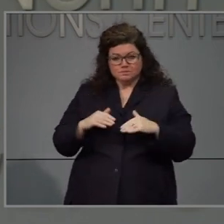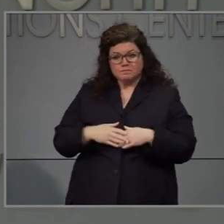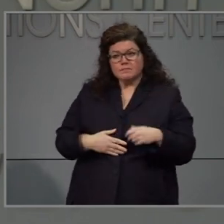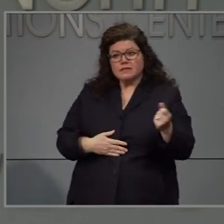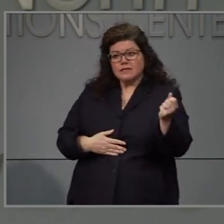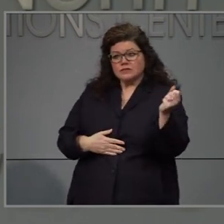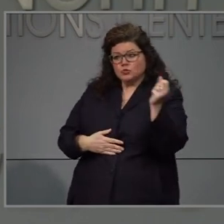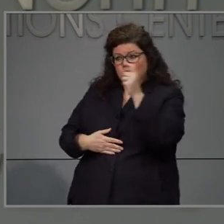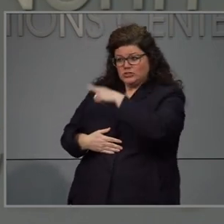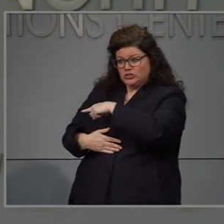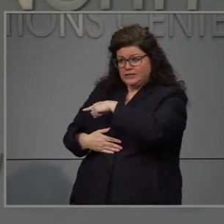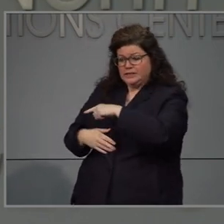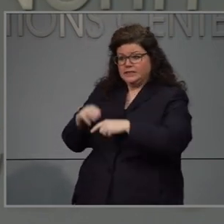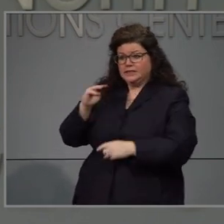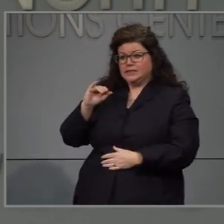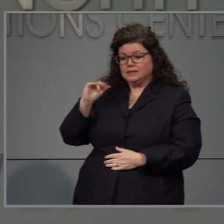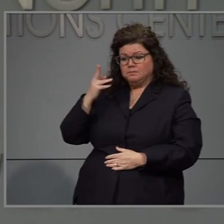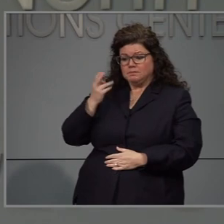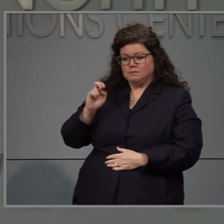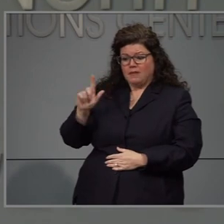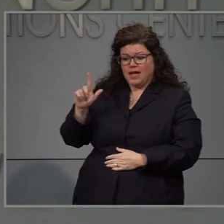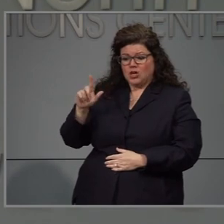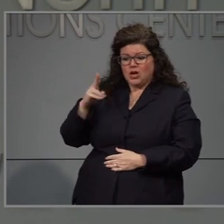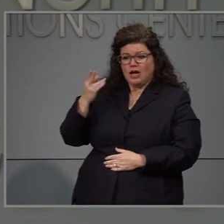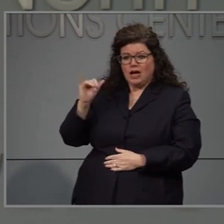Michael Highland, CBS Seventeen.